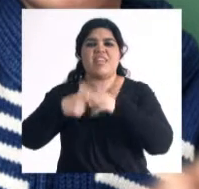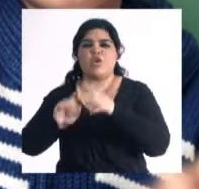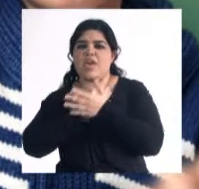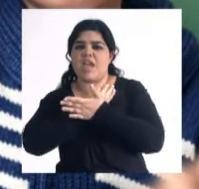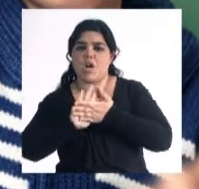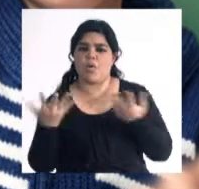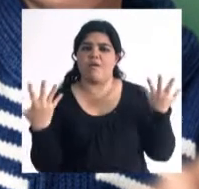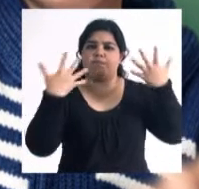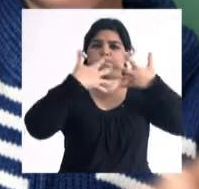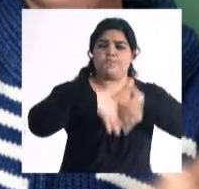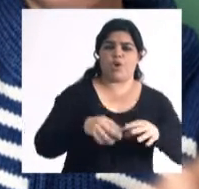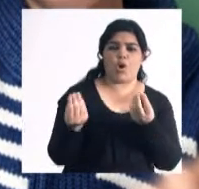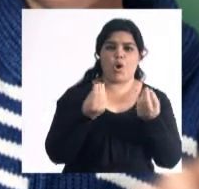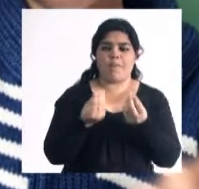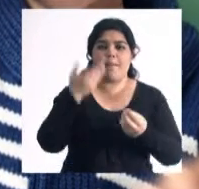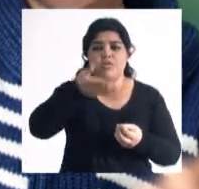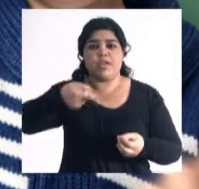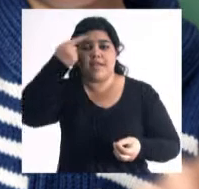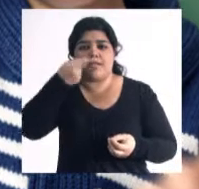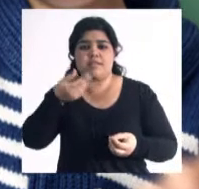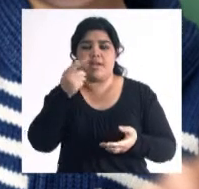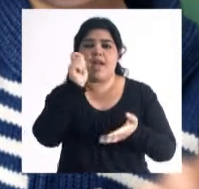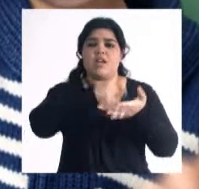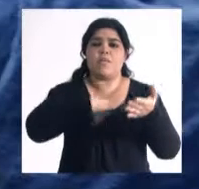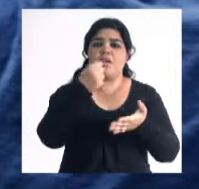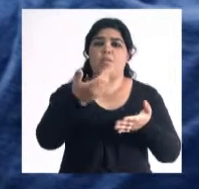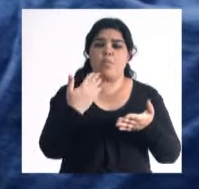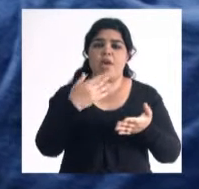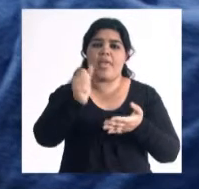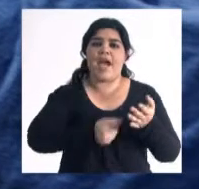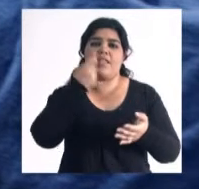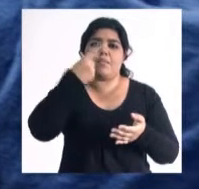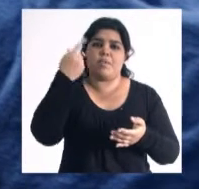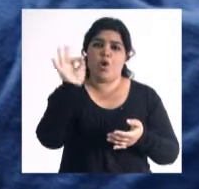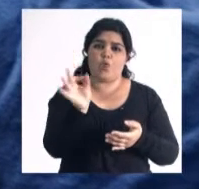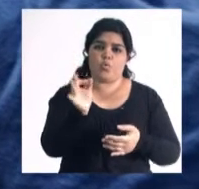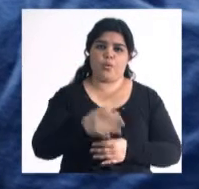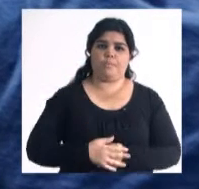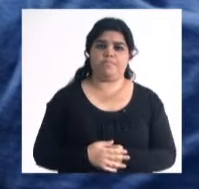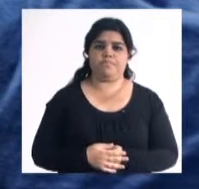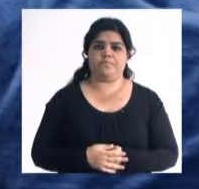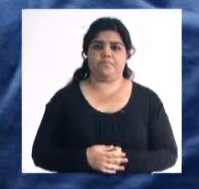tecnologías de la información. Los interesados se pueden inscribir hasta el 1 de octubre.